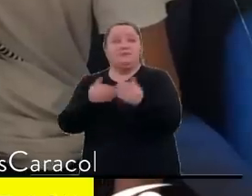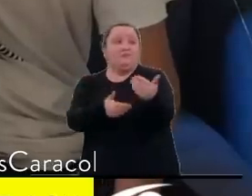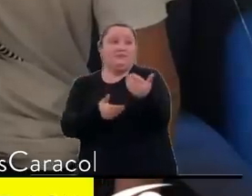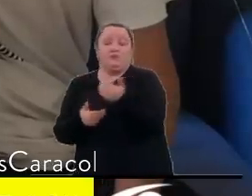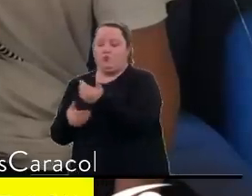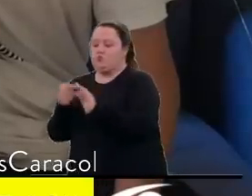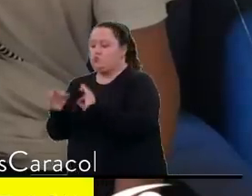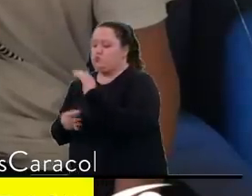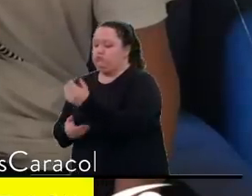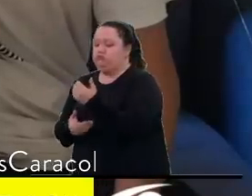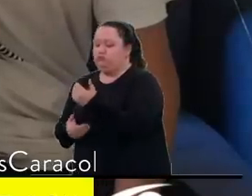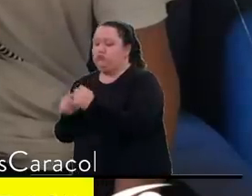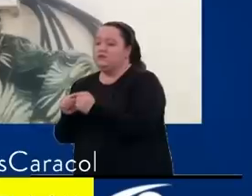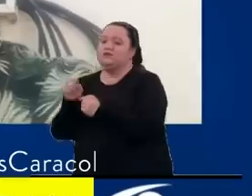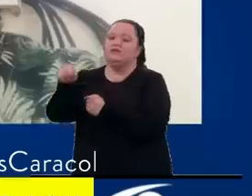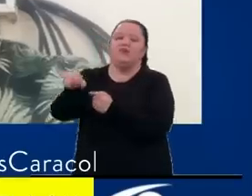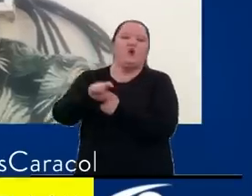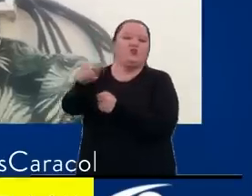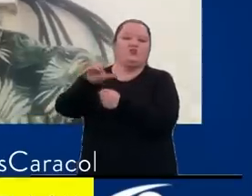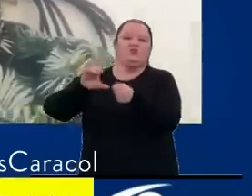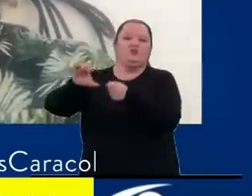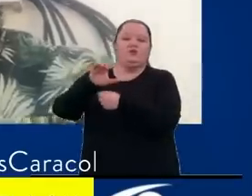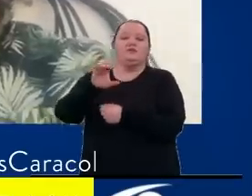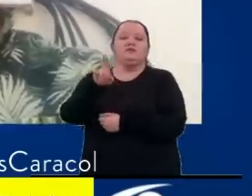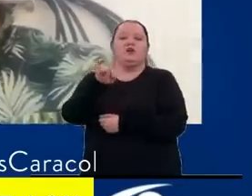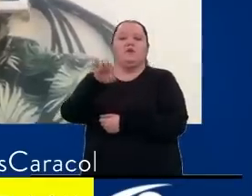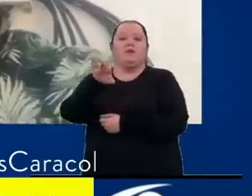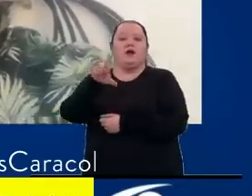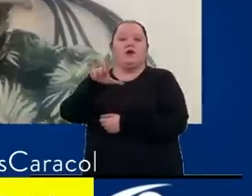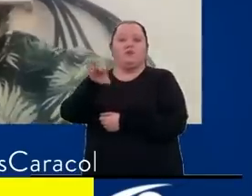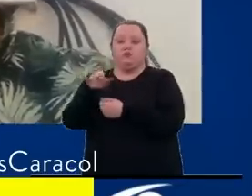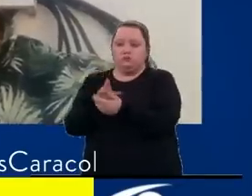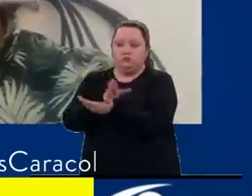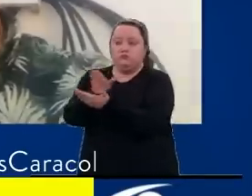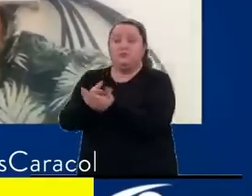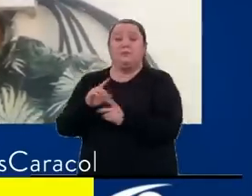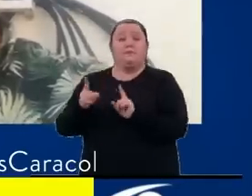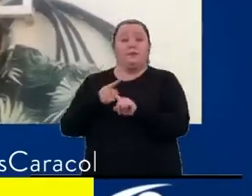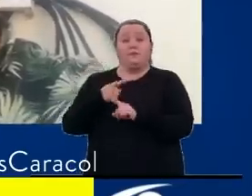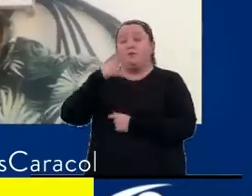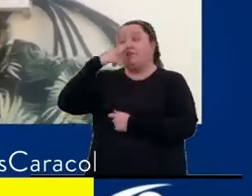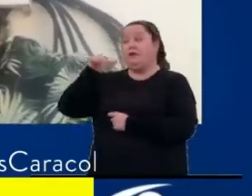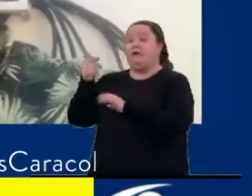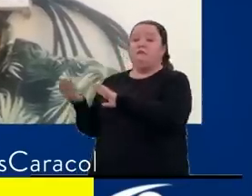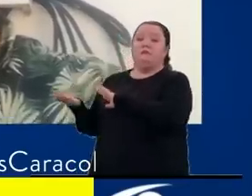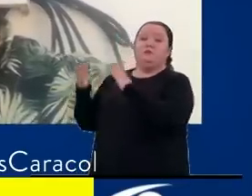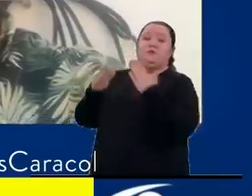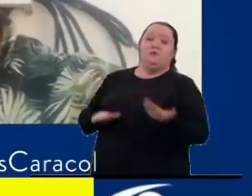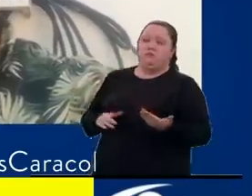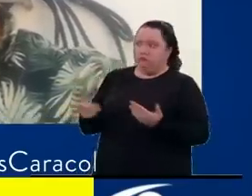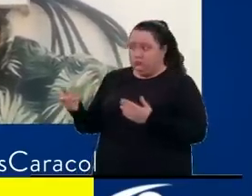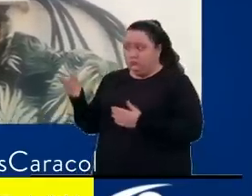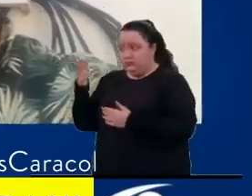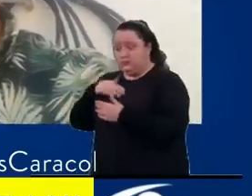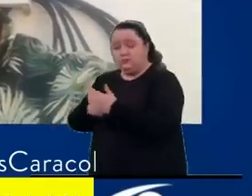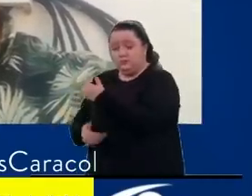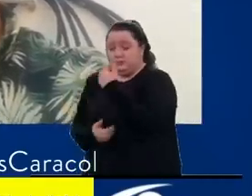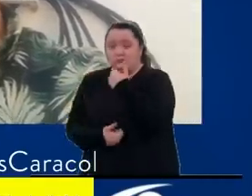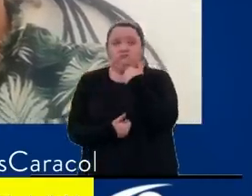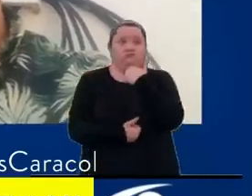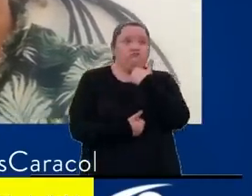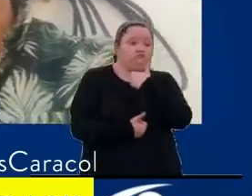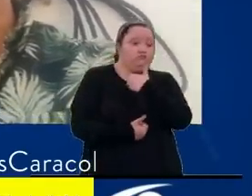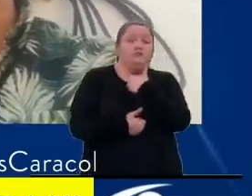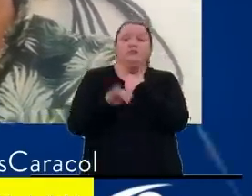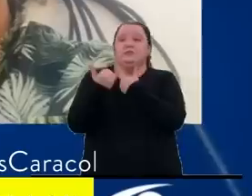de Dayana viajaban a Sao Paulo. Primero la muerte de la niña y sea como sea, tenemos la niña aquí en los brazos y todo,